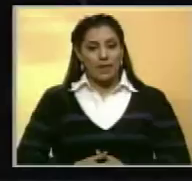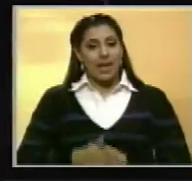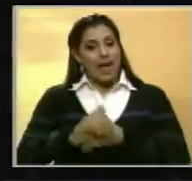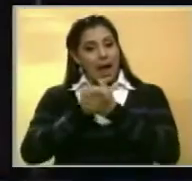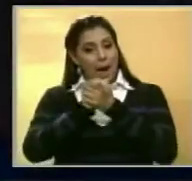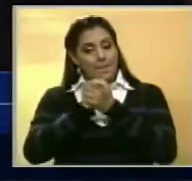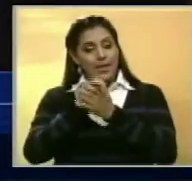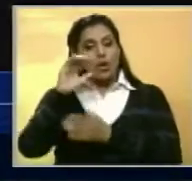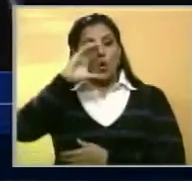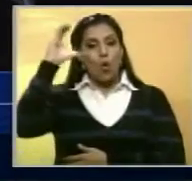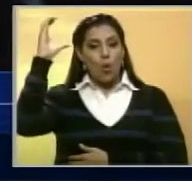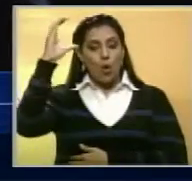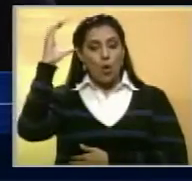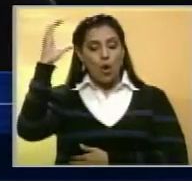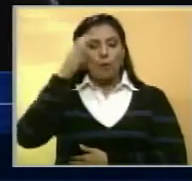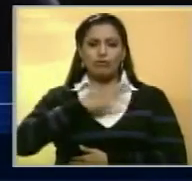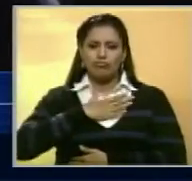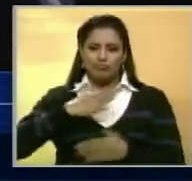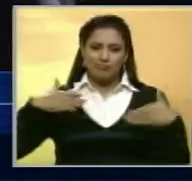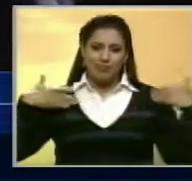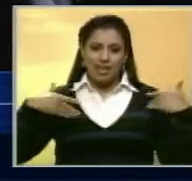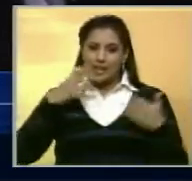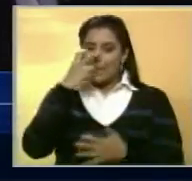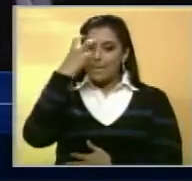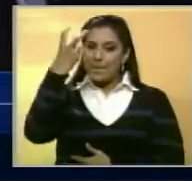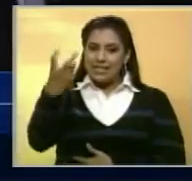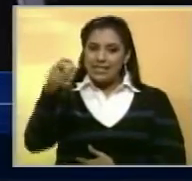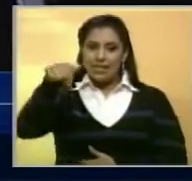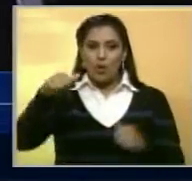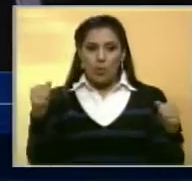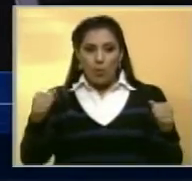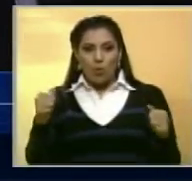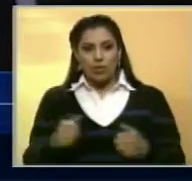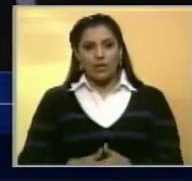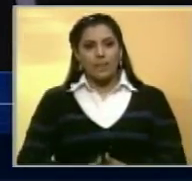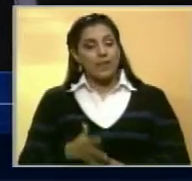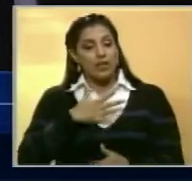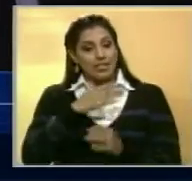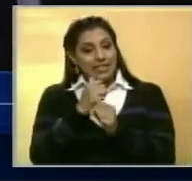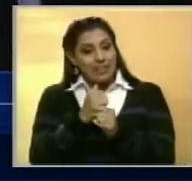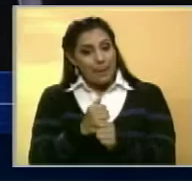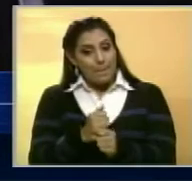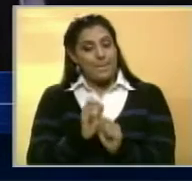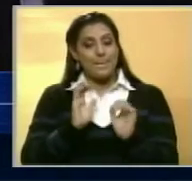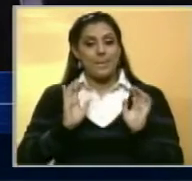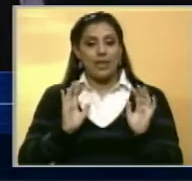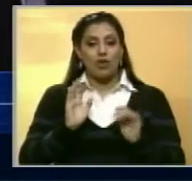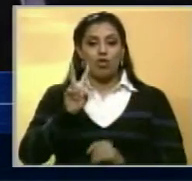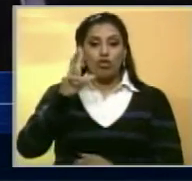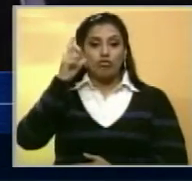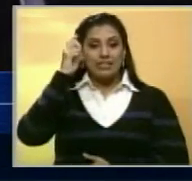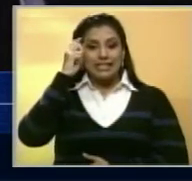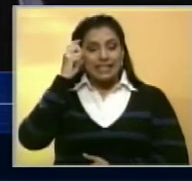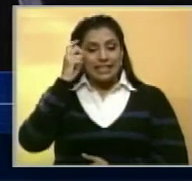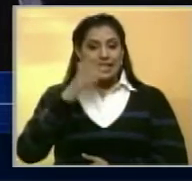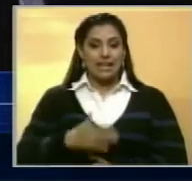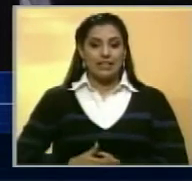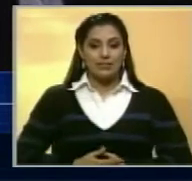colombianos, una enorme alegría volver a visitar su país y espero que sean dos días